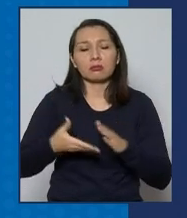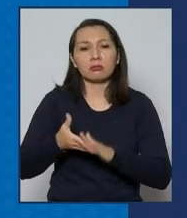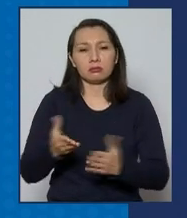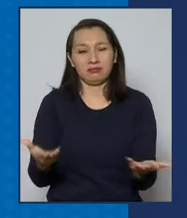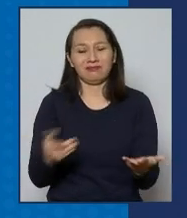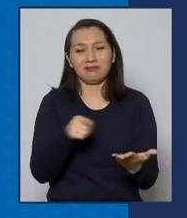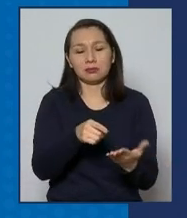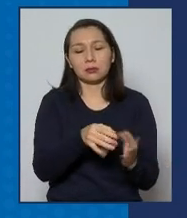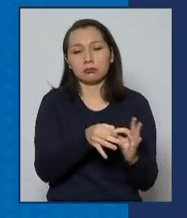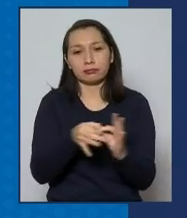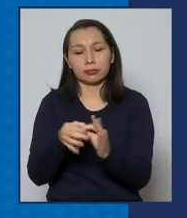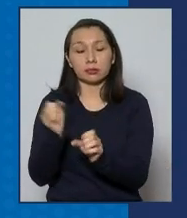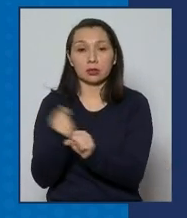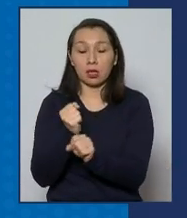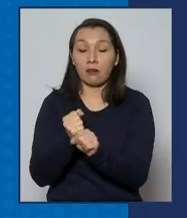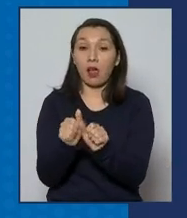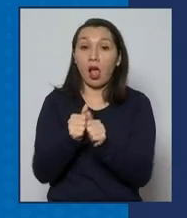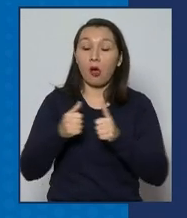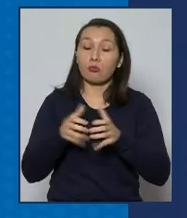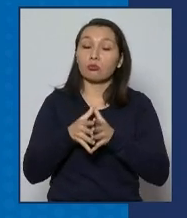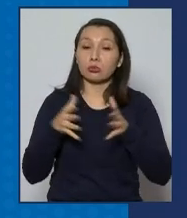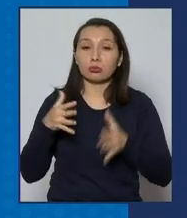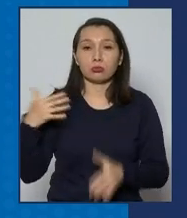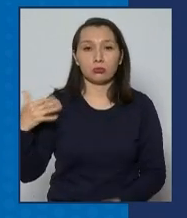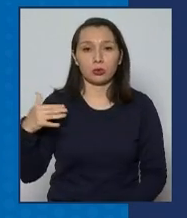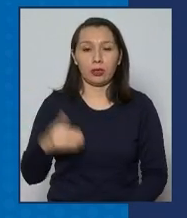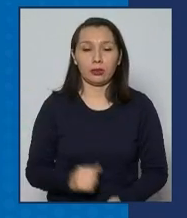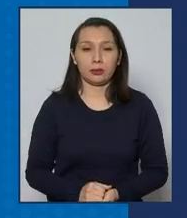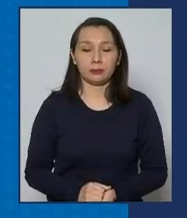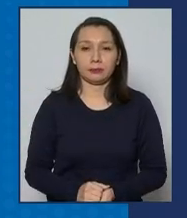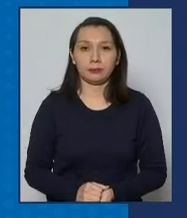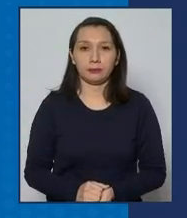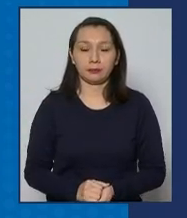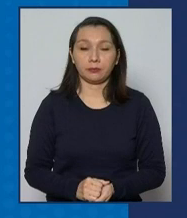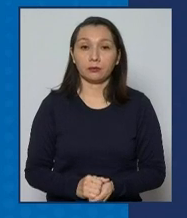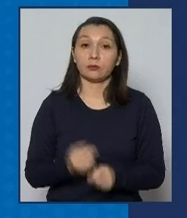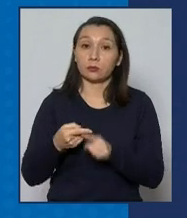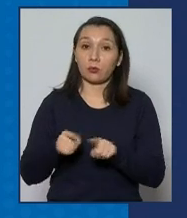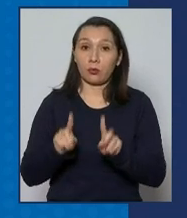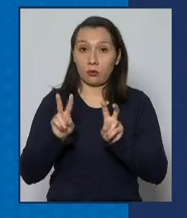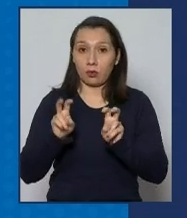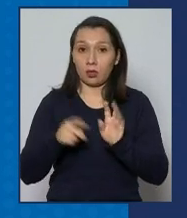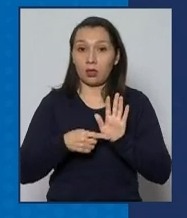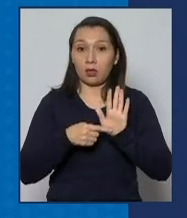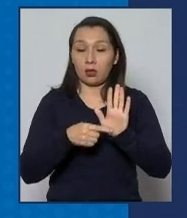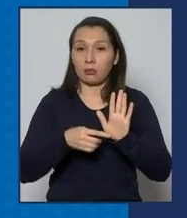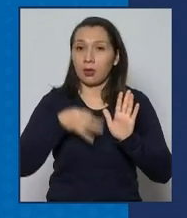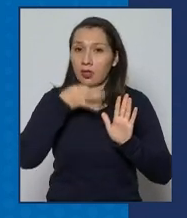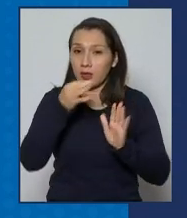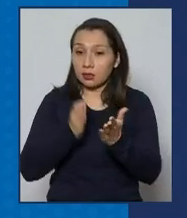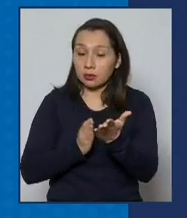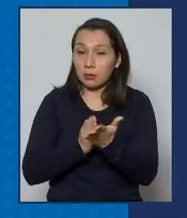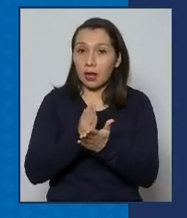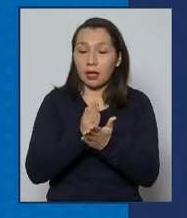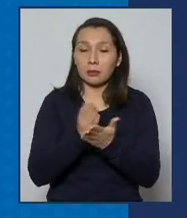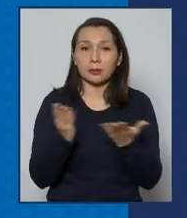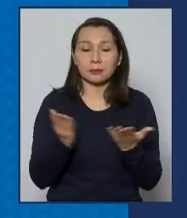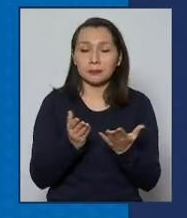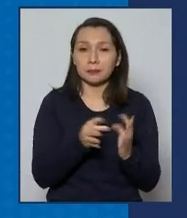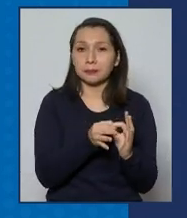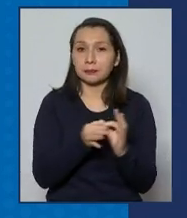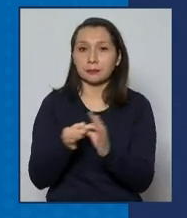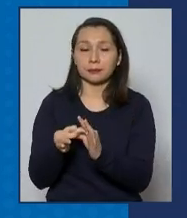implica un trabajo de la autoridad muy importante. Lo otro que quiero enfatizar al principio es